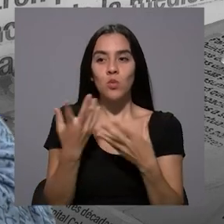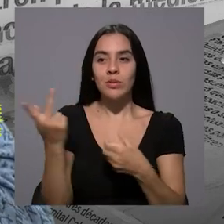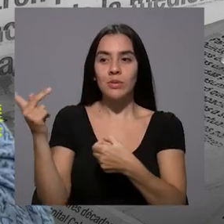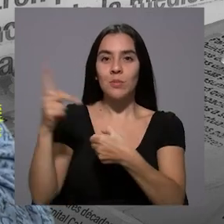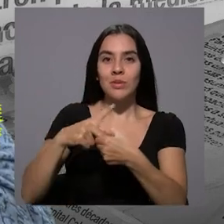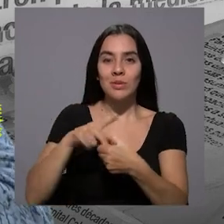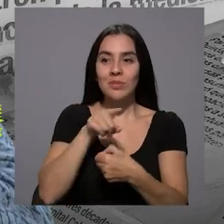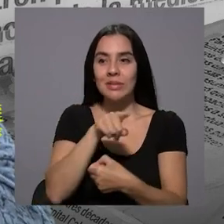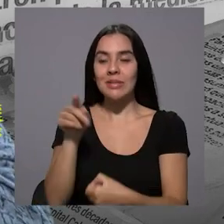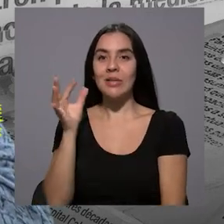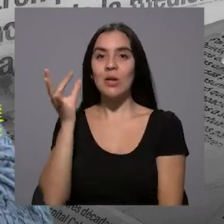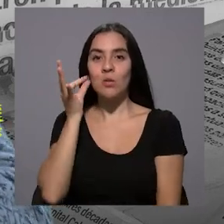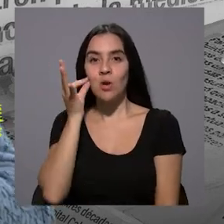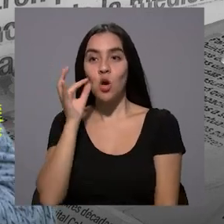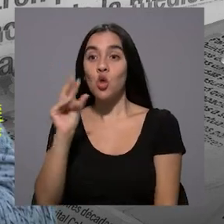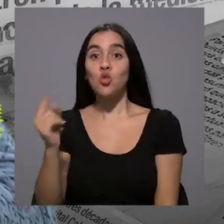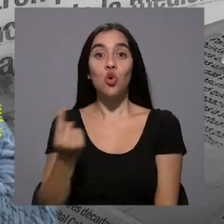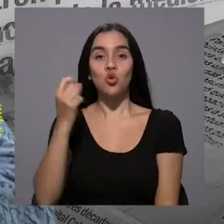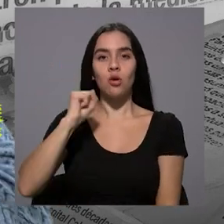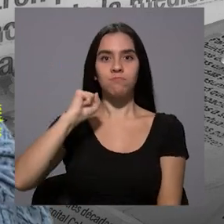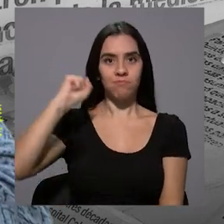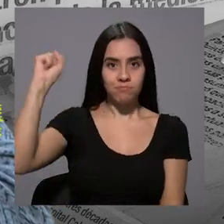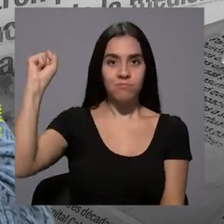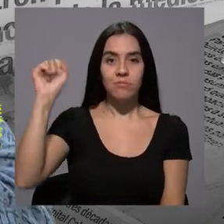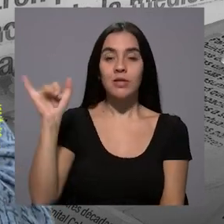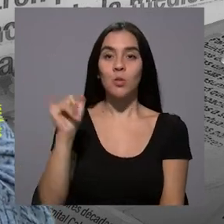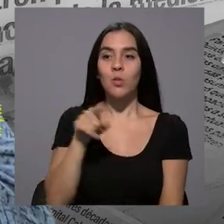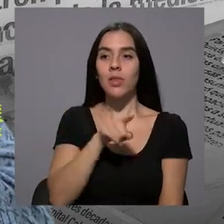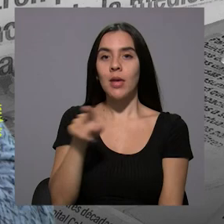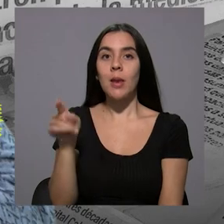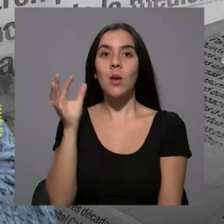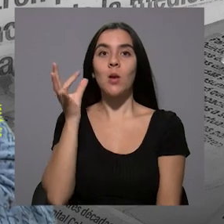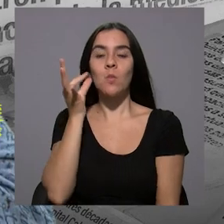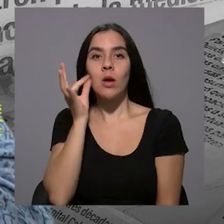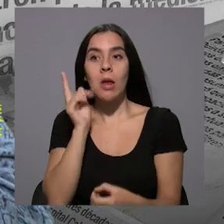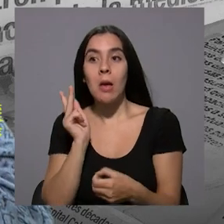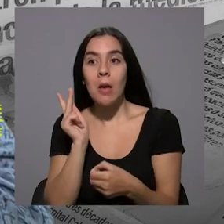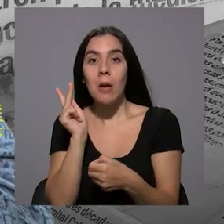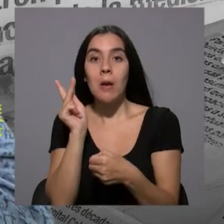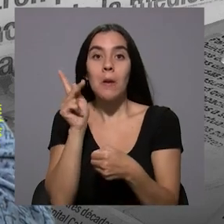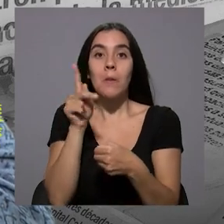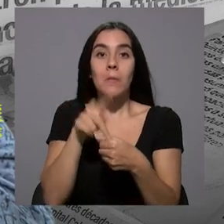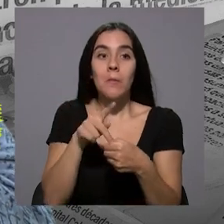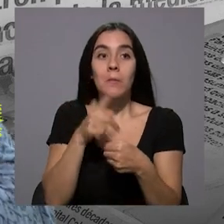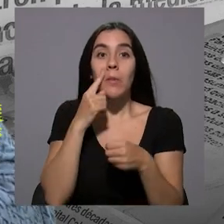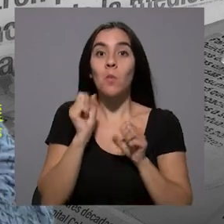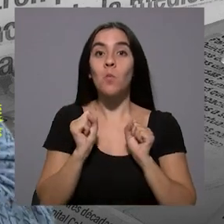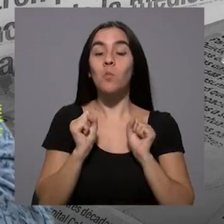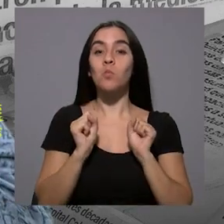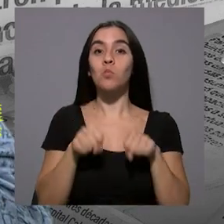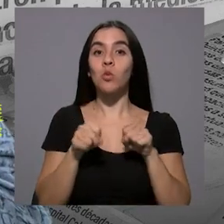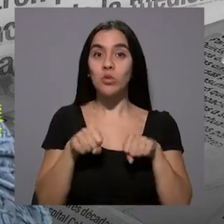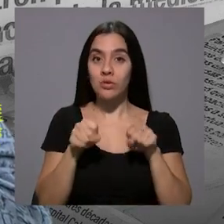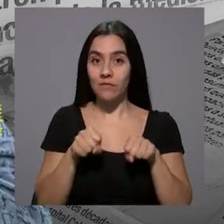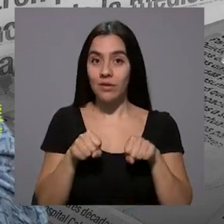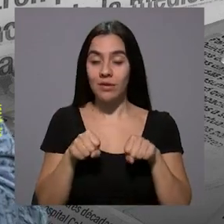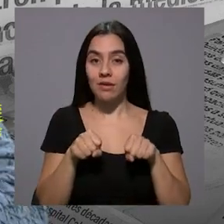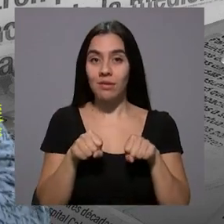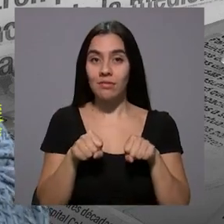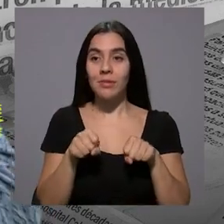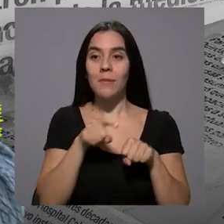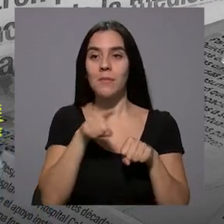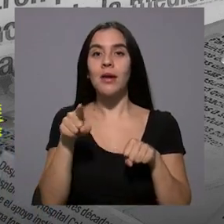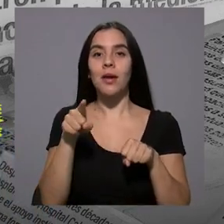participación de mujeres, no solamente electas, sino, como decía usted, de que se acercaron a la posibilidad de